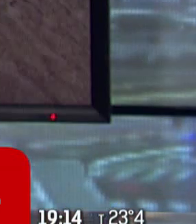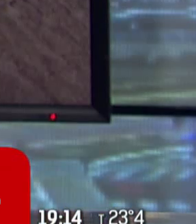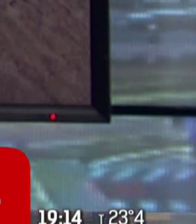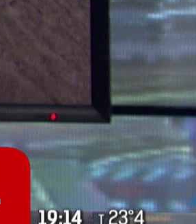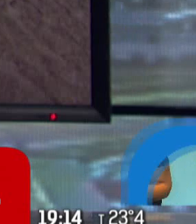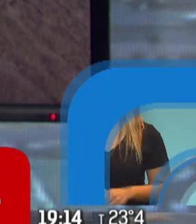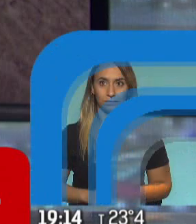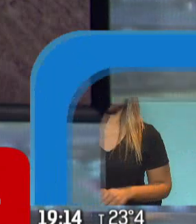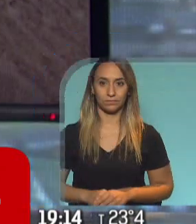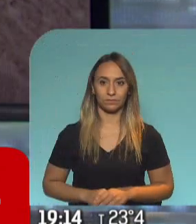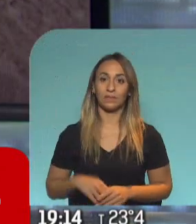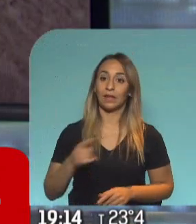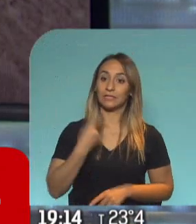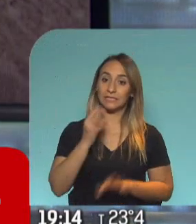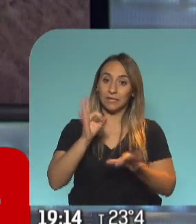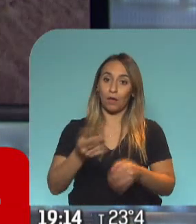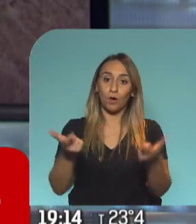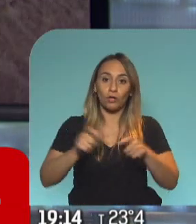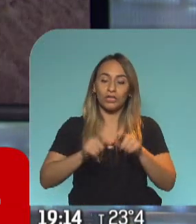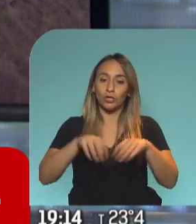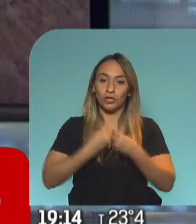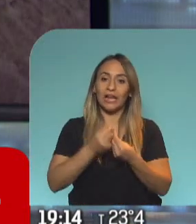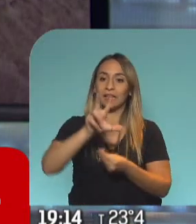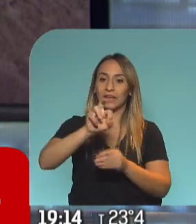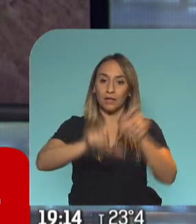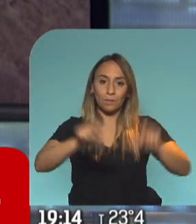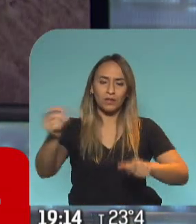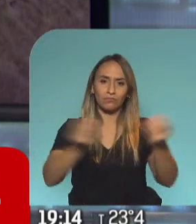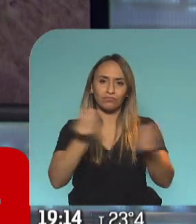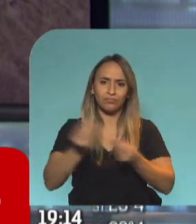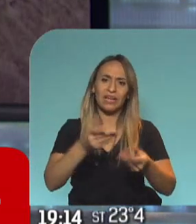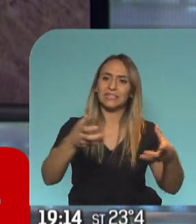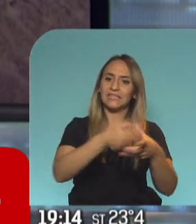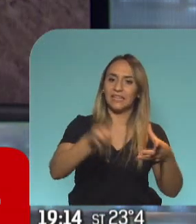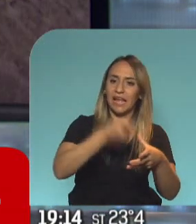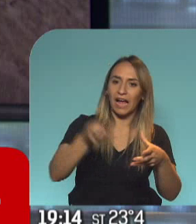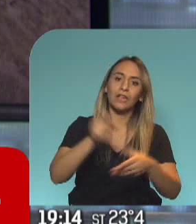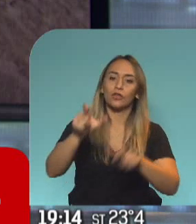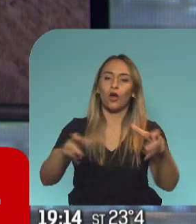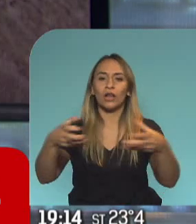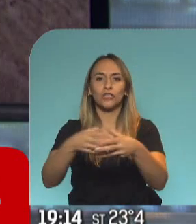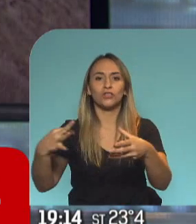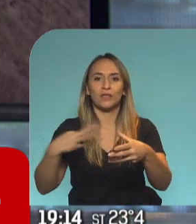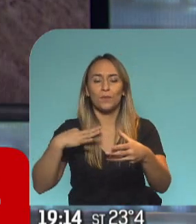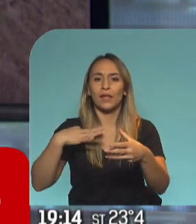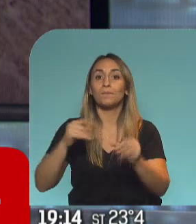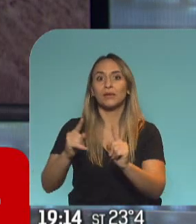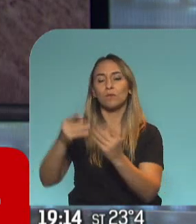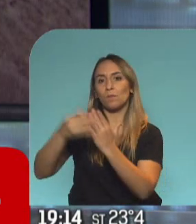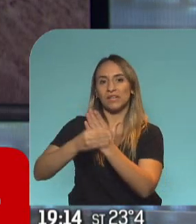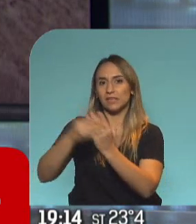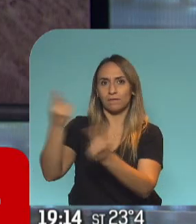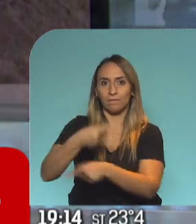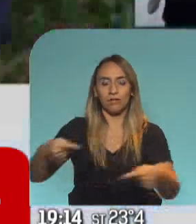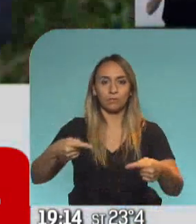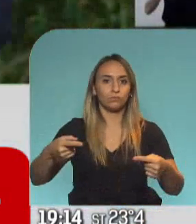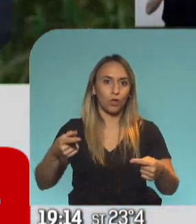a 30 representantes de empresarios, de sindicalistas, organizaciones civiles, bueno, mismo del gabinete. La